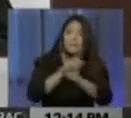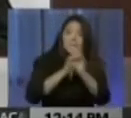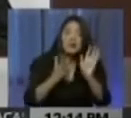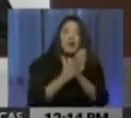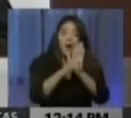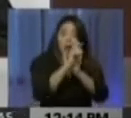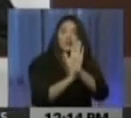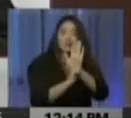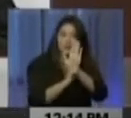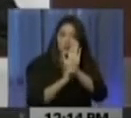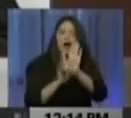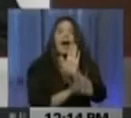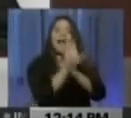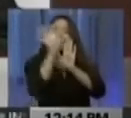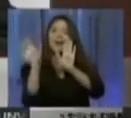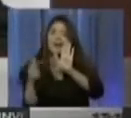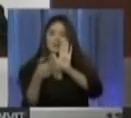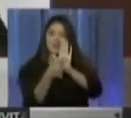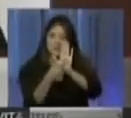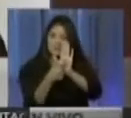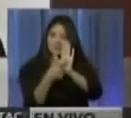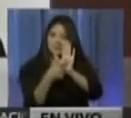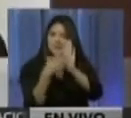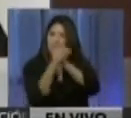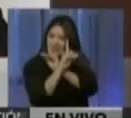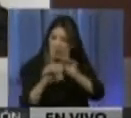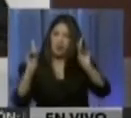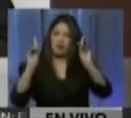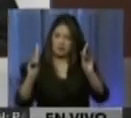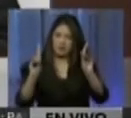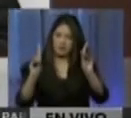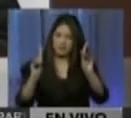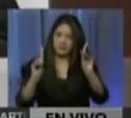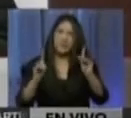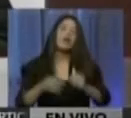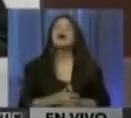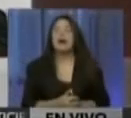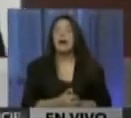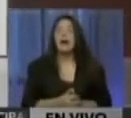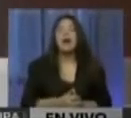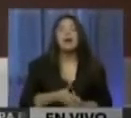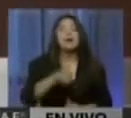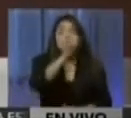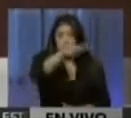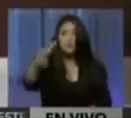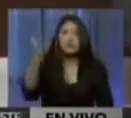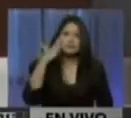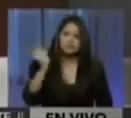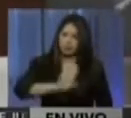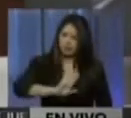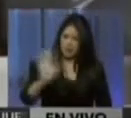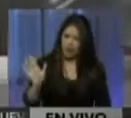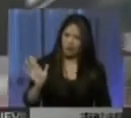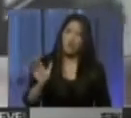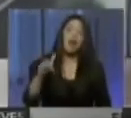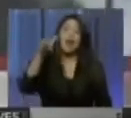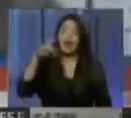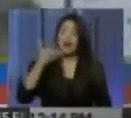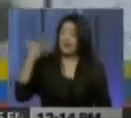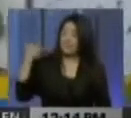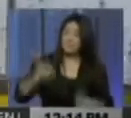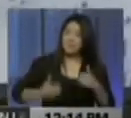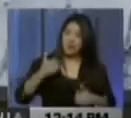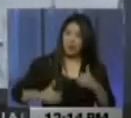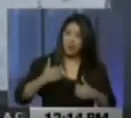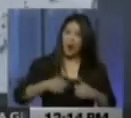la República Bolivariana de Venezuela. Como es del conocimiento público, este miércoles un grupo de ciudadanos encabezados por varios